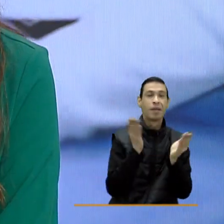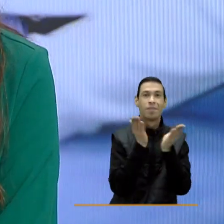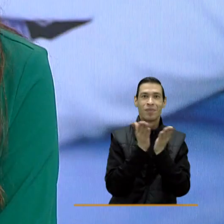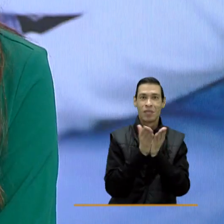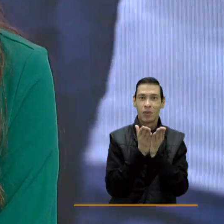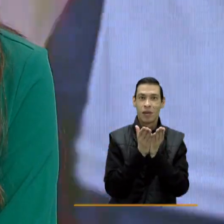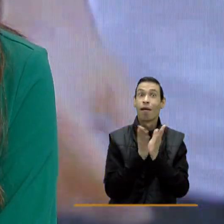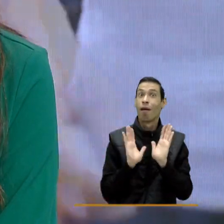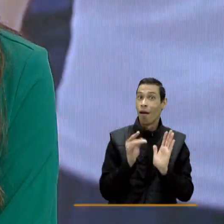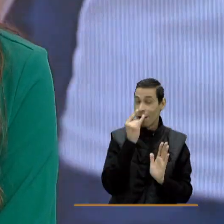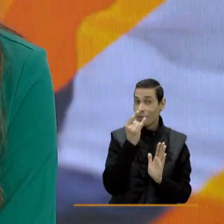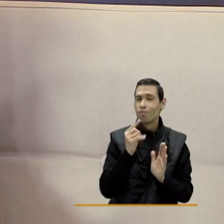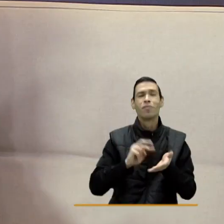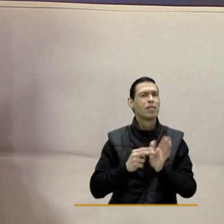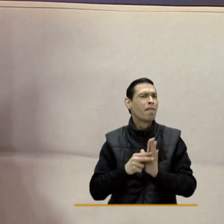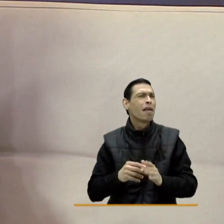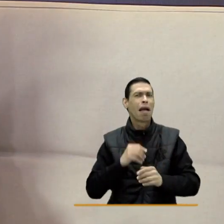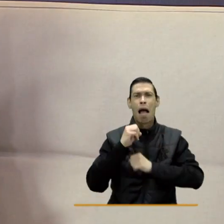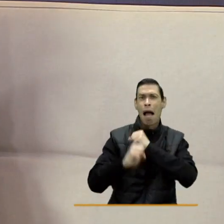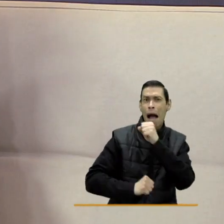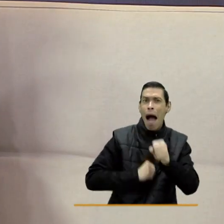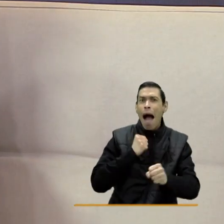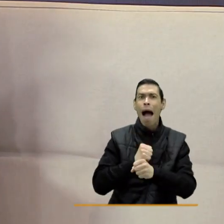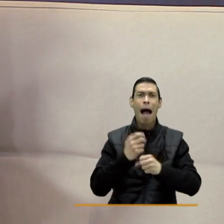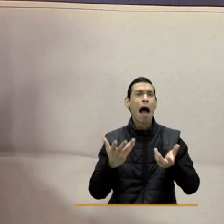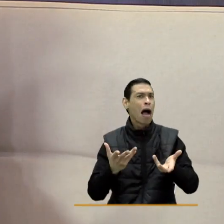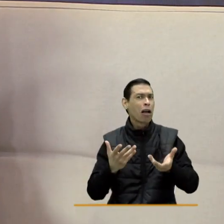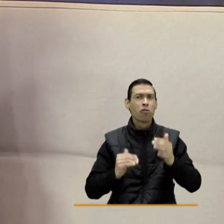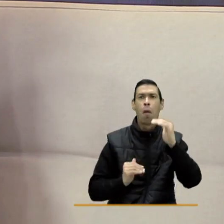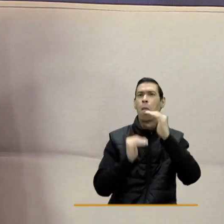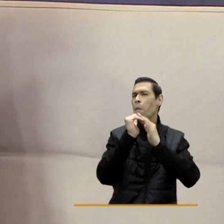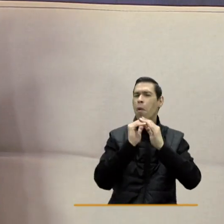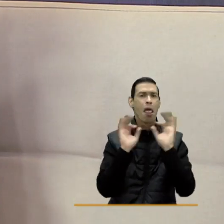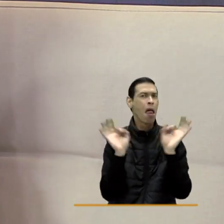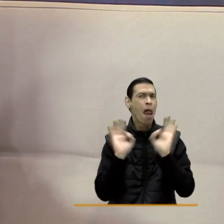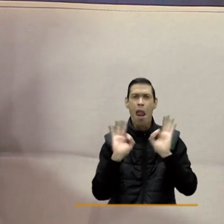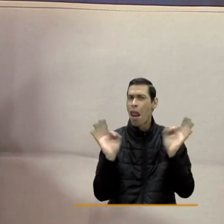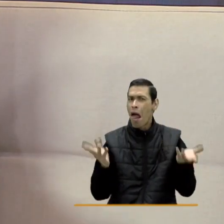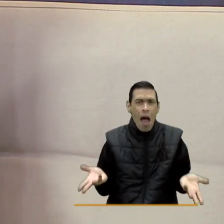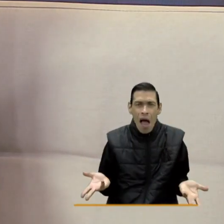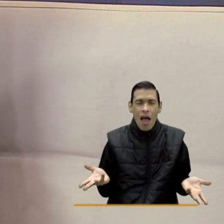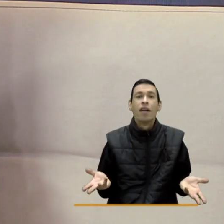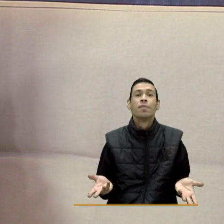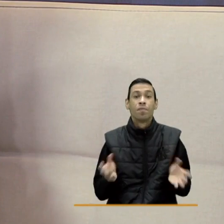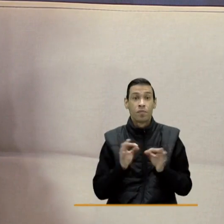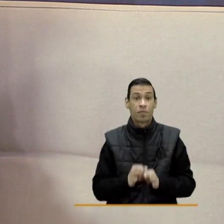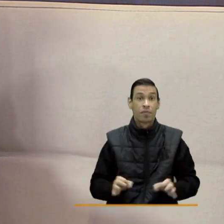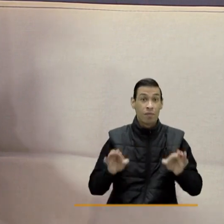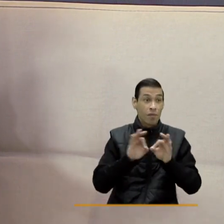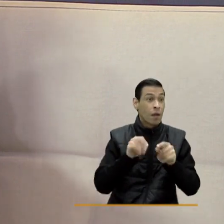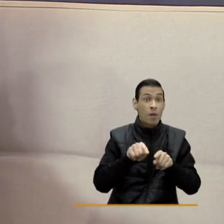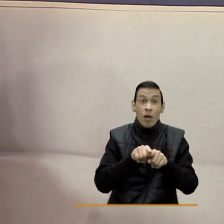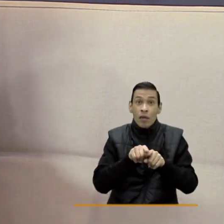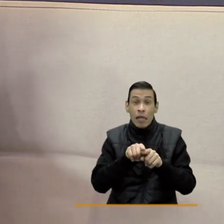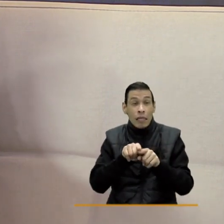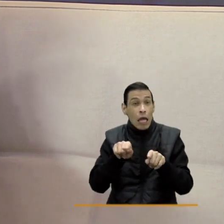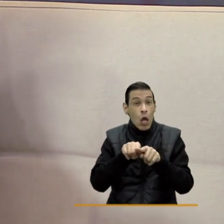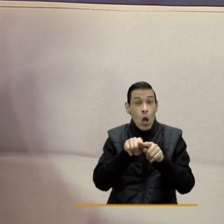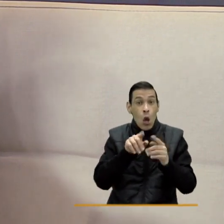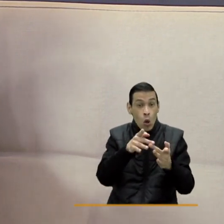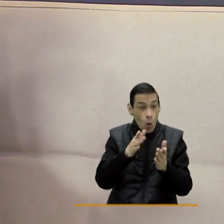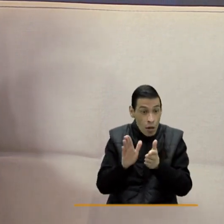estudiar. Eso es bien interesante. Entonces, no hay ningún límite de edad, no hay ningún límite. Lo único es que tiene que cumplir las